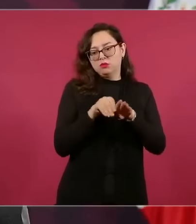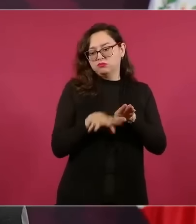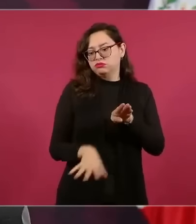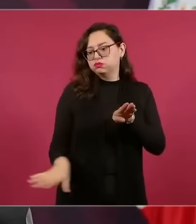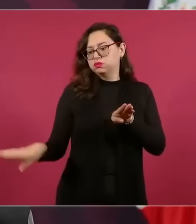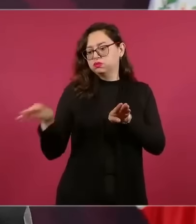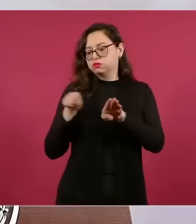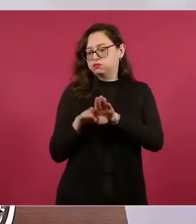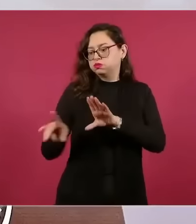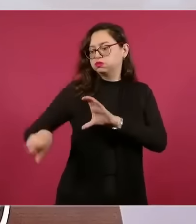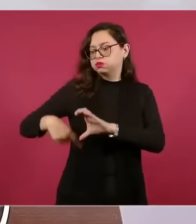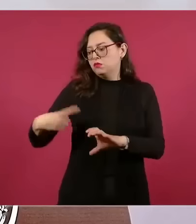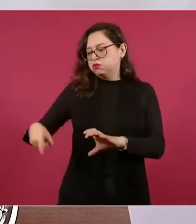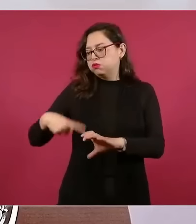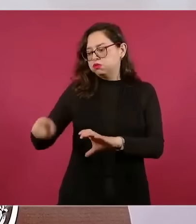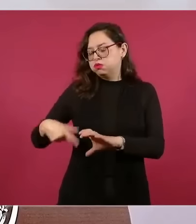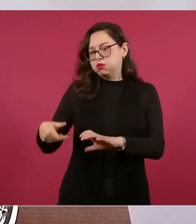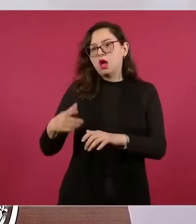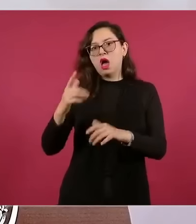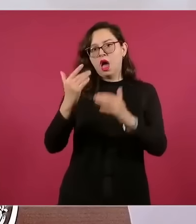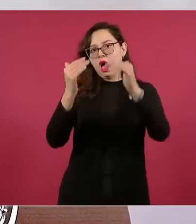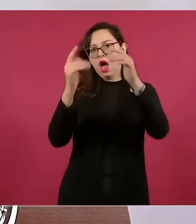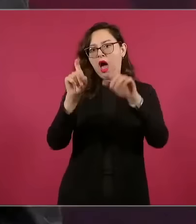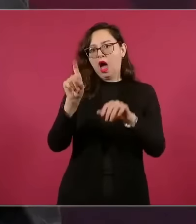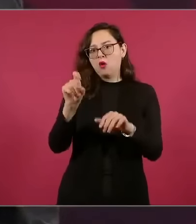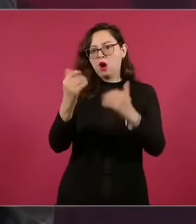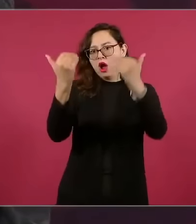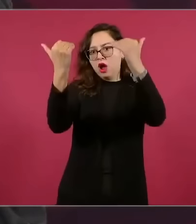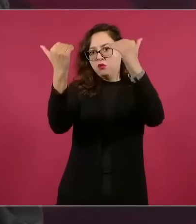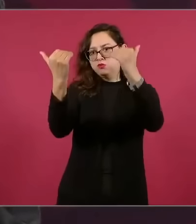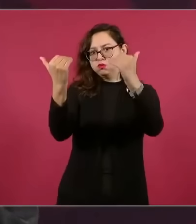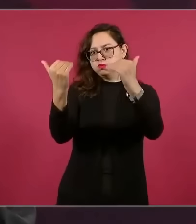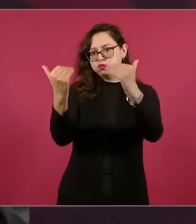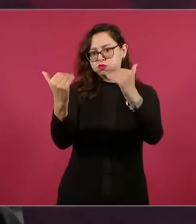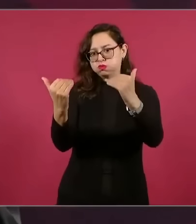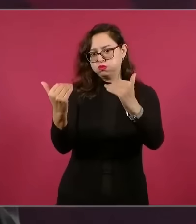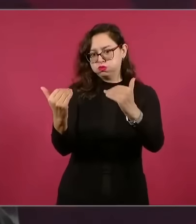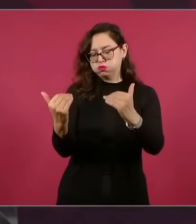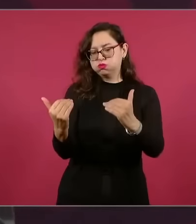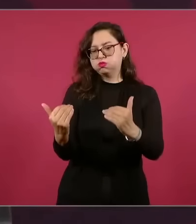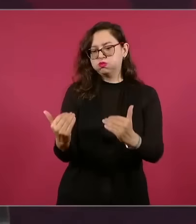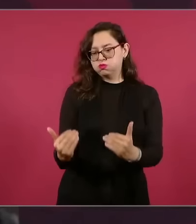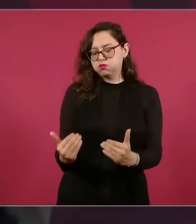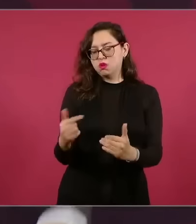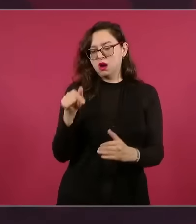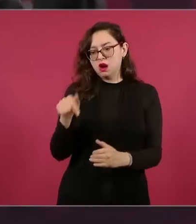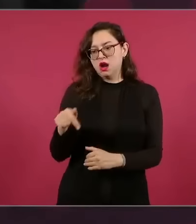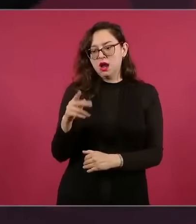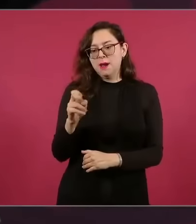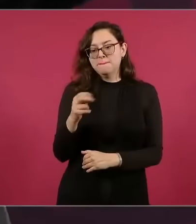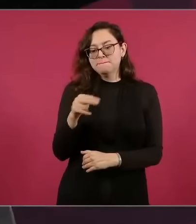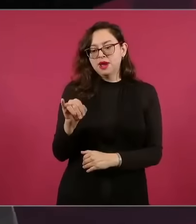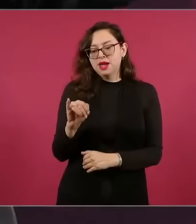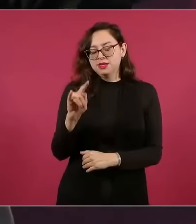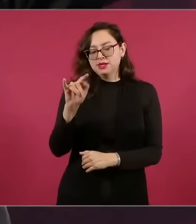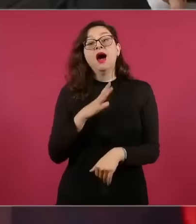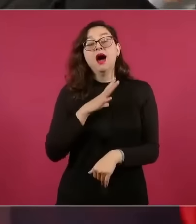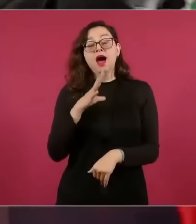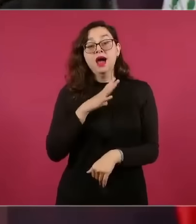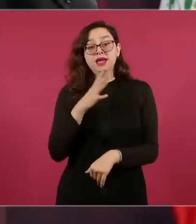que turbinar y que no estén llenas las presas, sobre todo ahí en Peñitas. Y de cinco